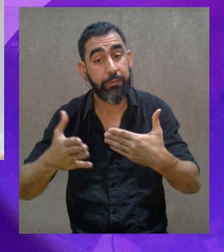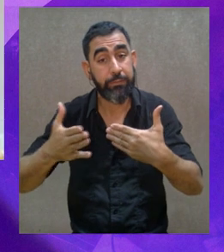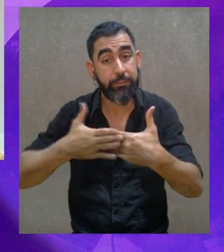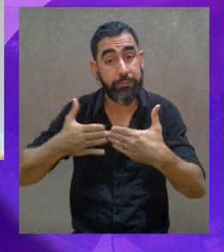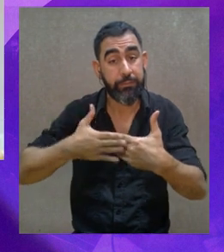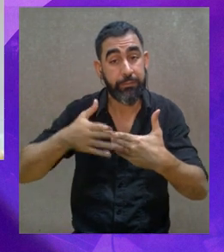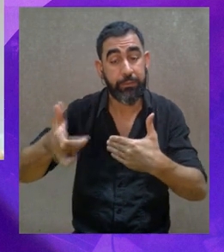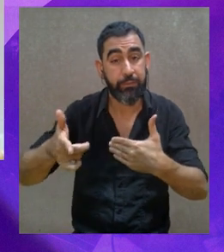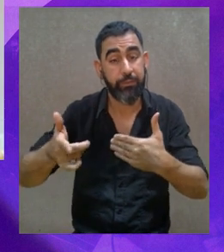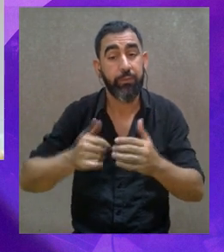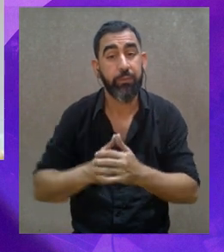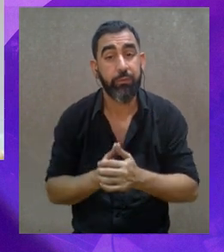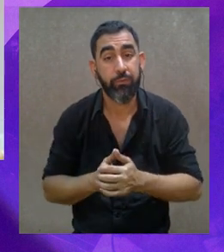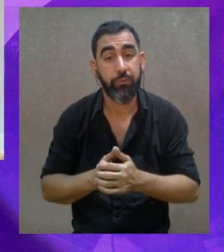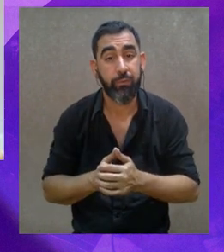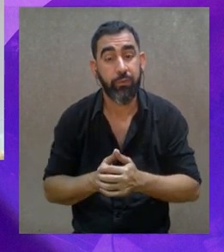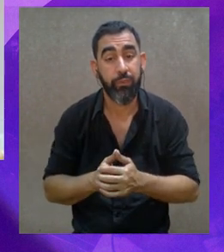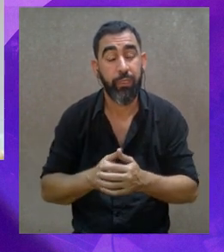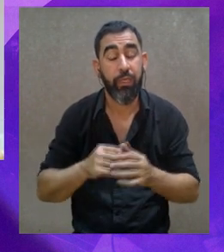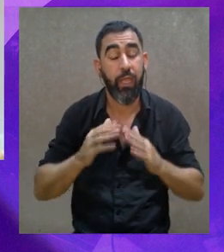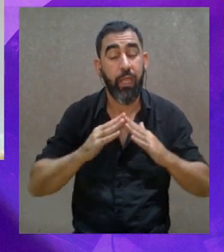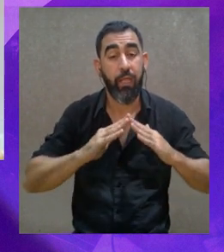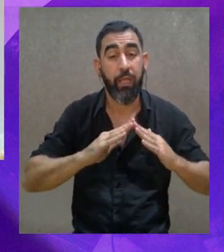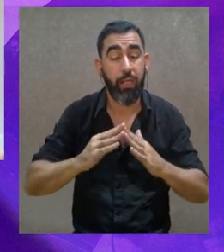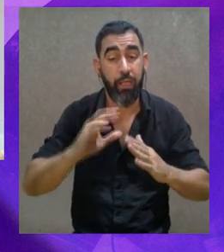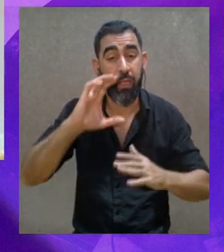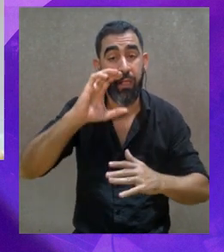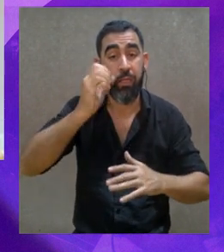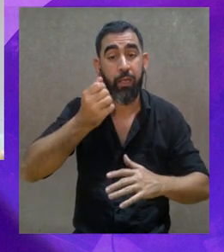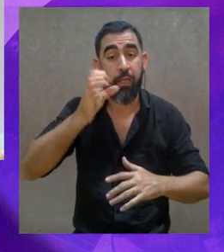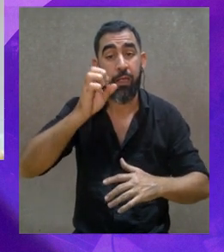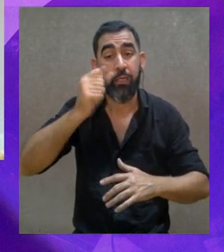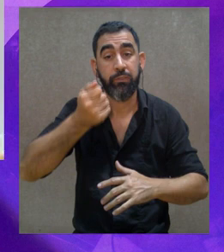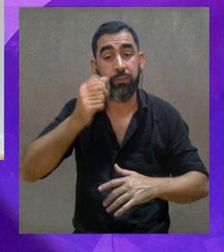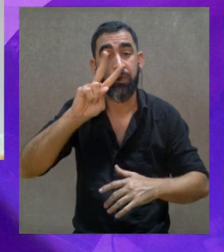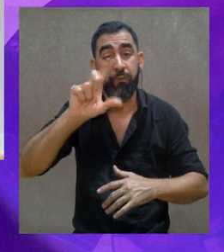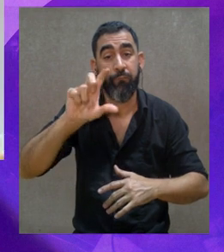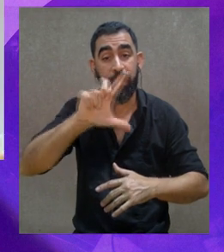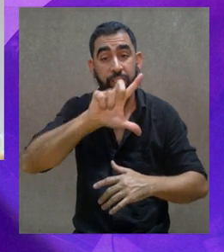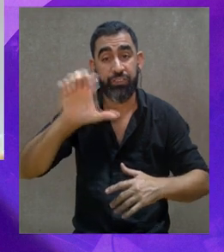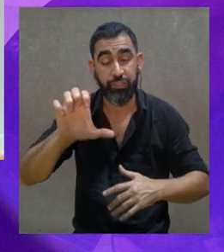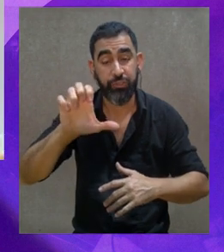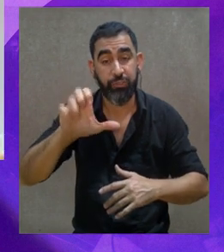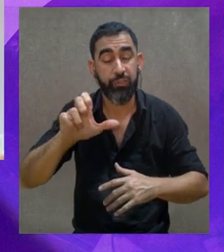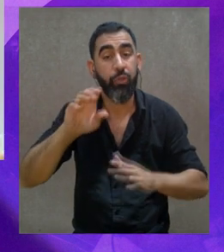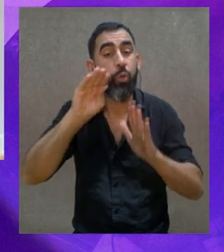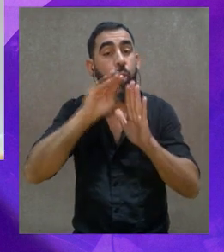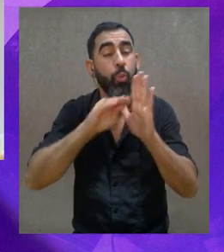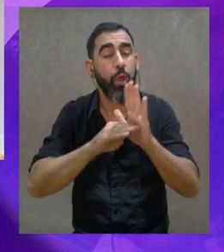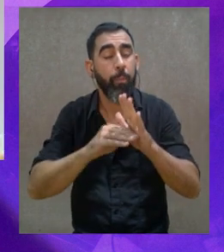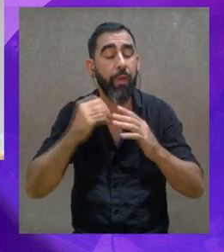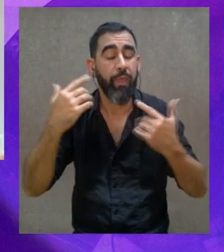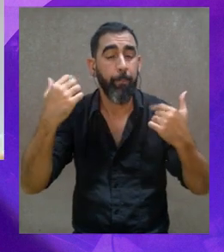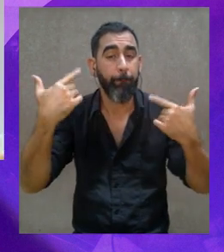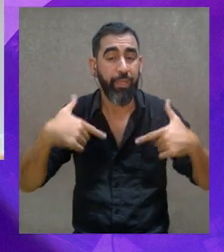escuelas que están cercanas a la cuenca del Casavalle, con un